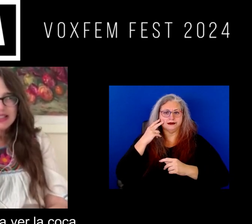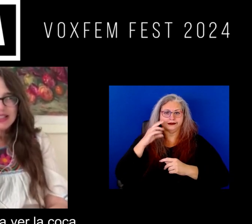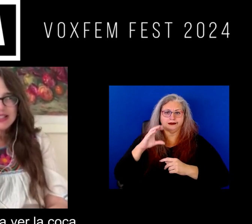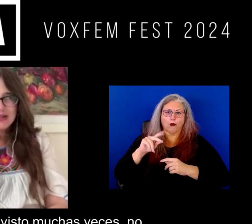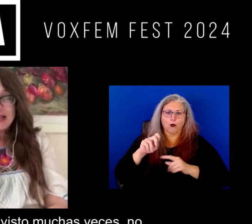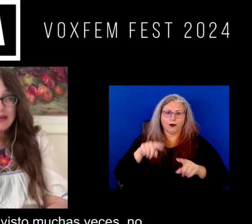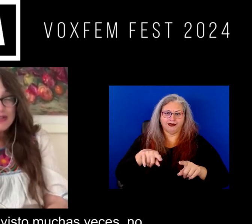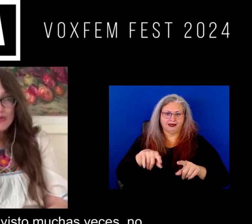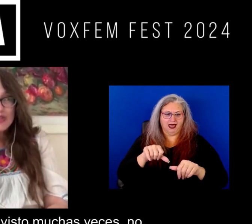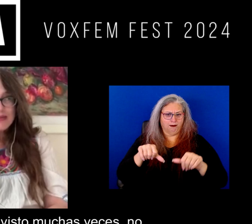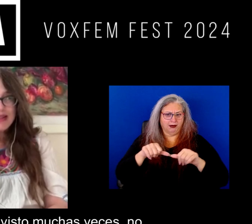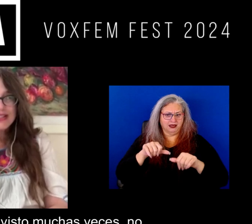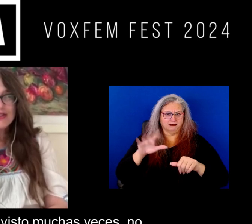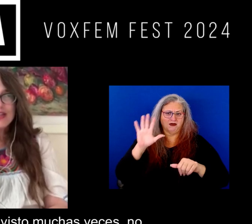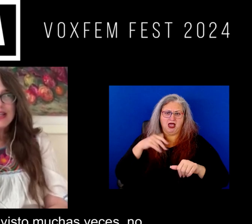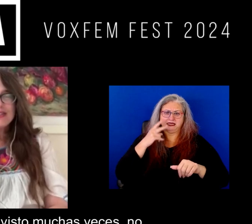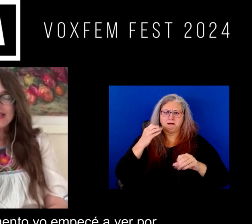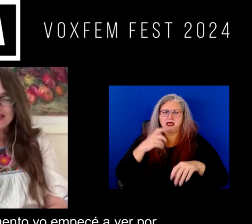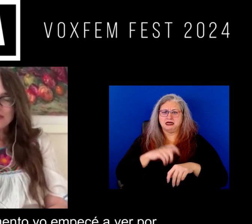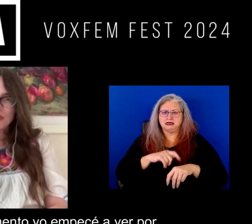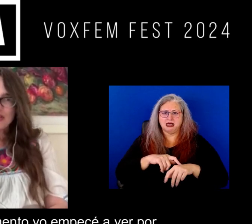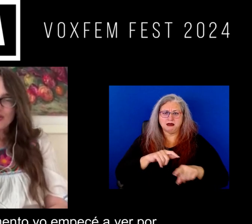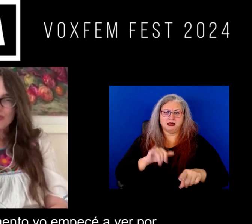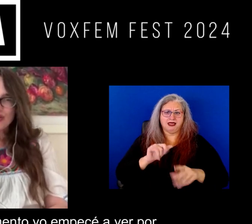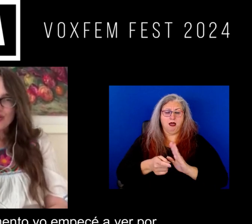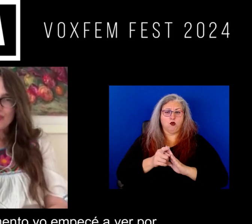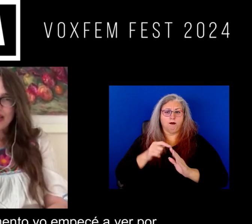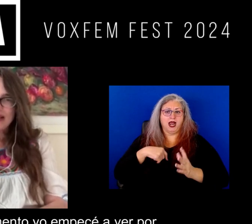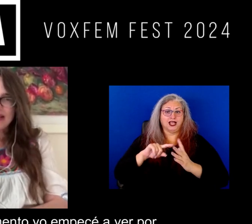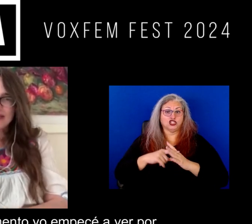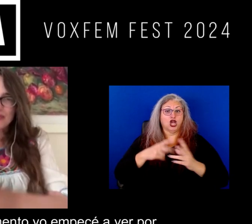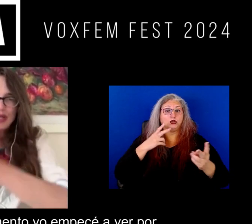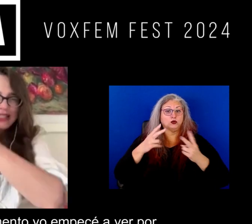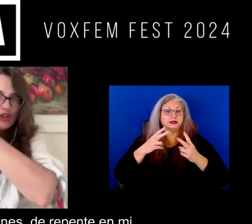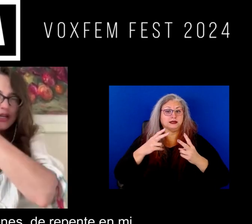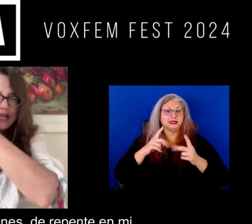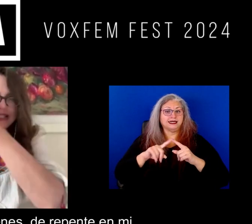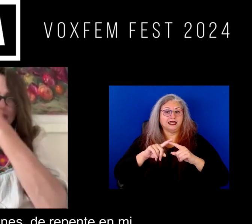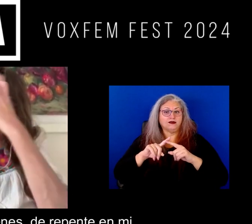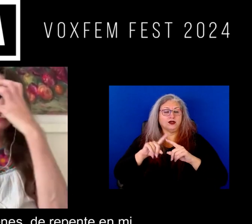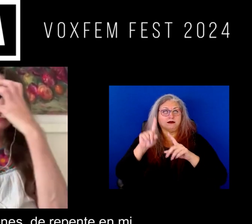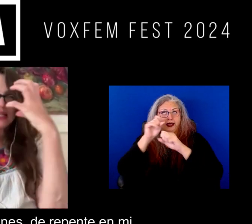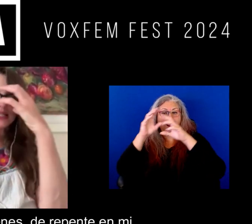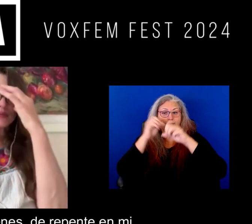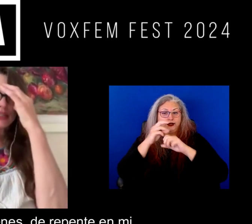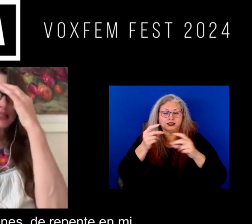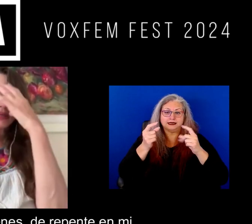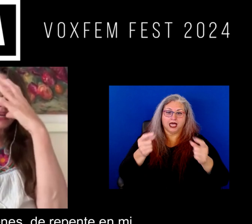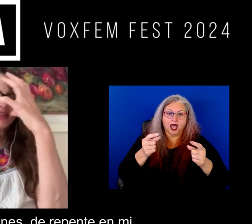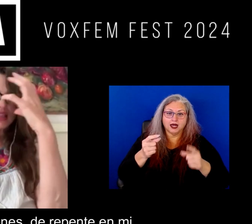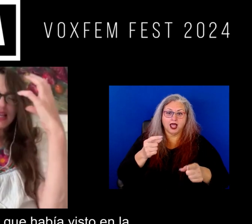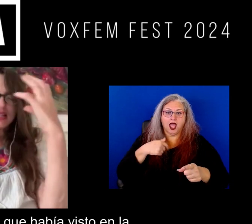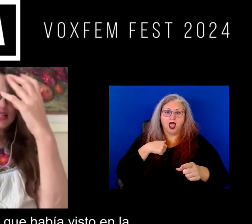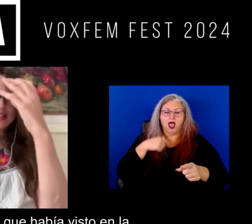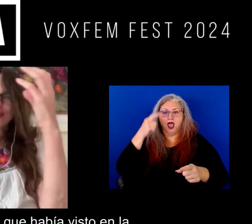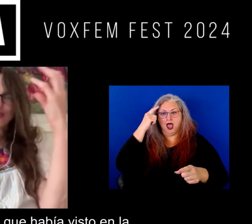que la había visto muchas veces ¿no? entonces en ese momento yo empecé a ver todas las imágenes de repente en